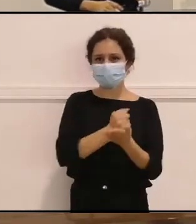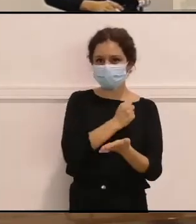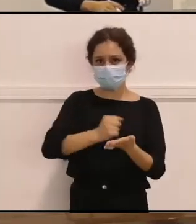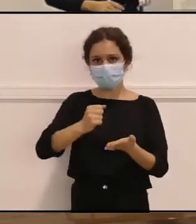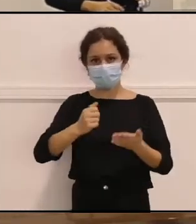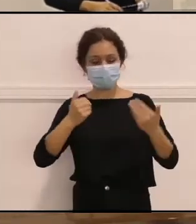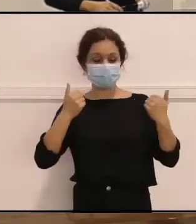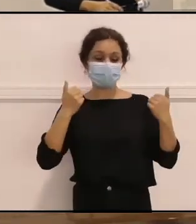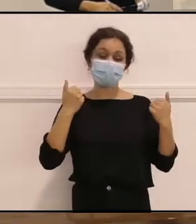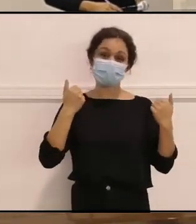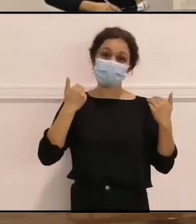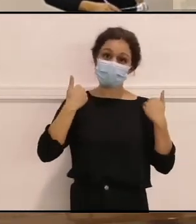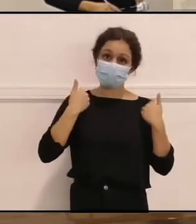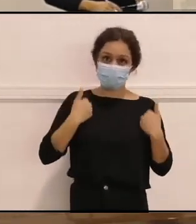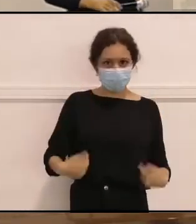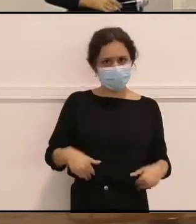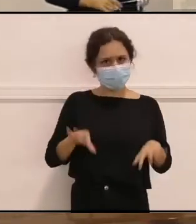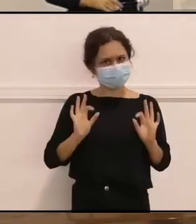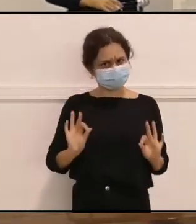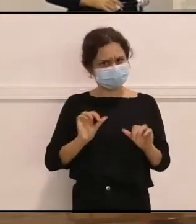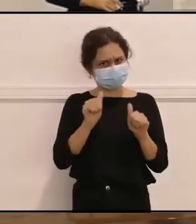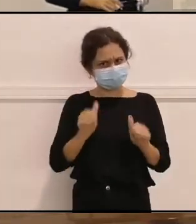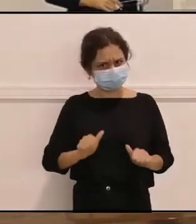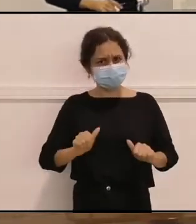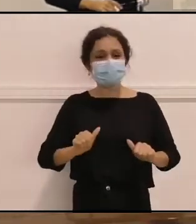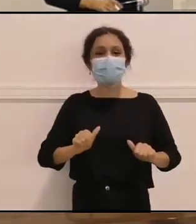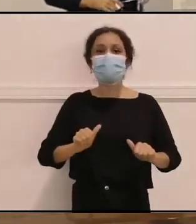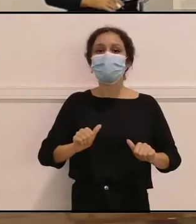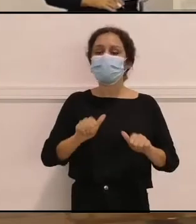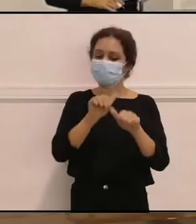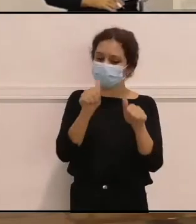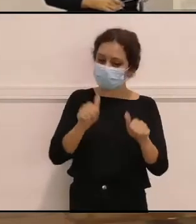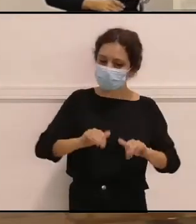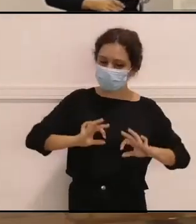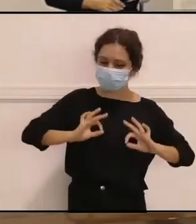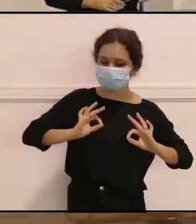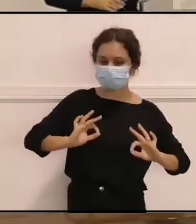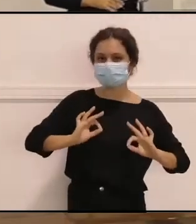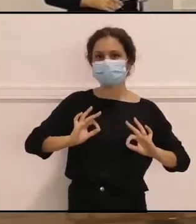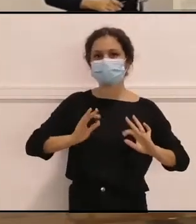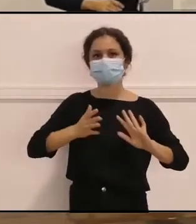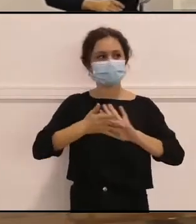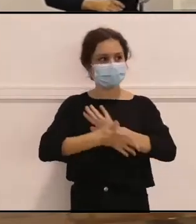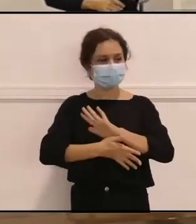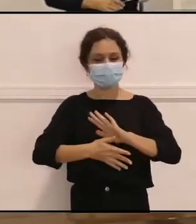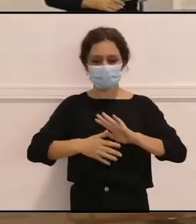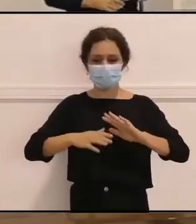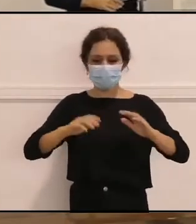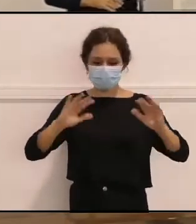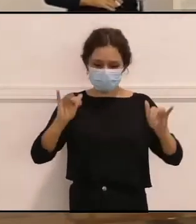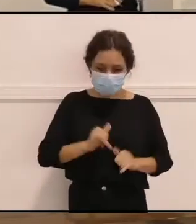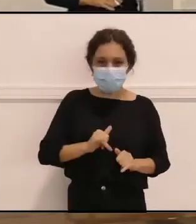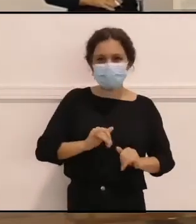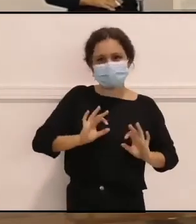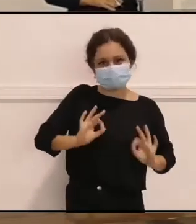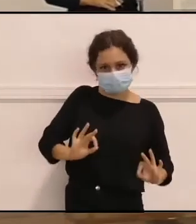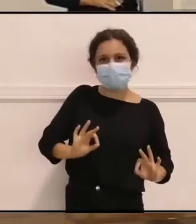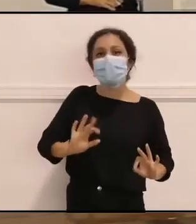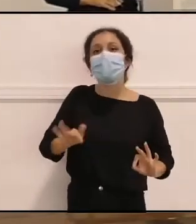muy determinado, ¿no? Con una forma determinada, con una masa corporal determinada, con un color determinado,